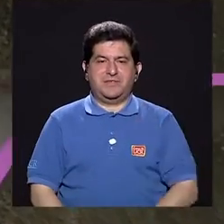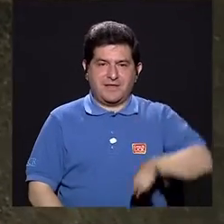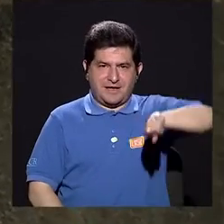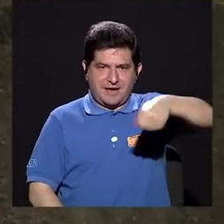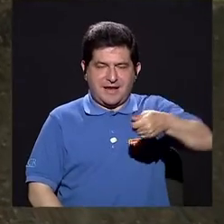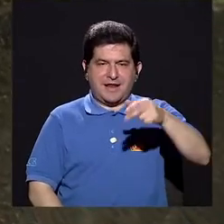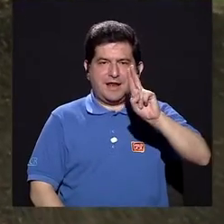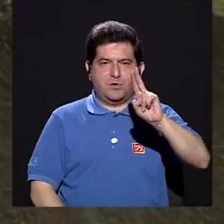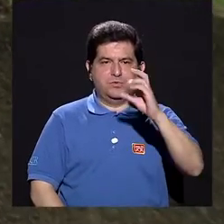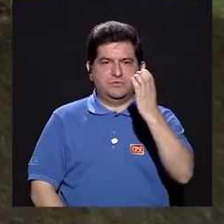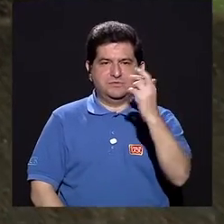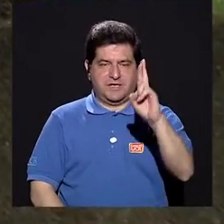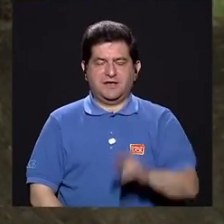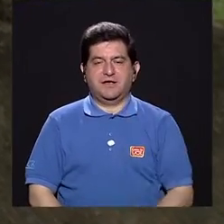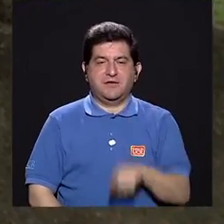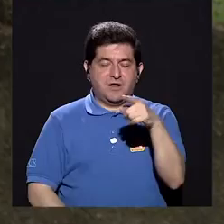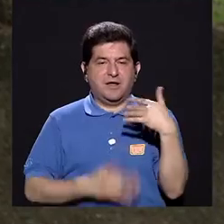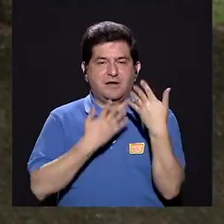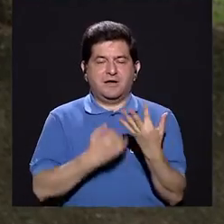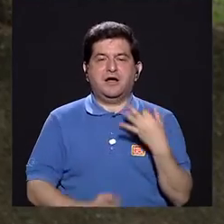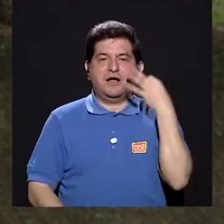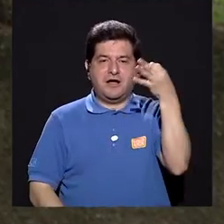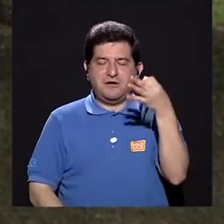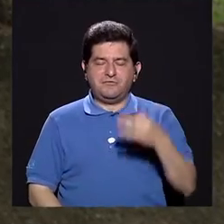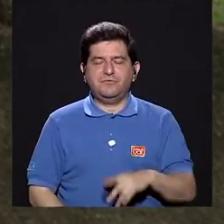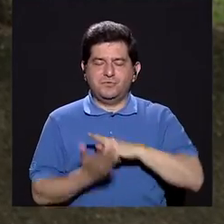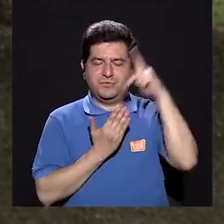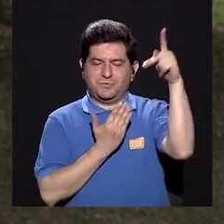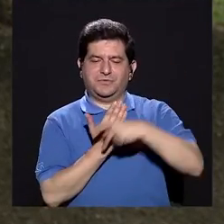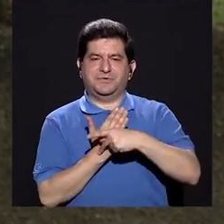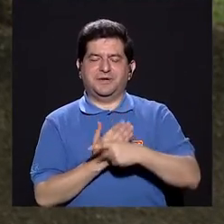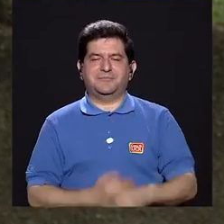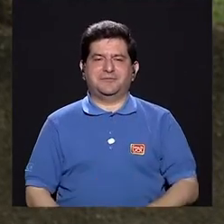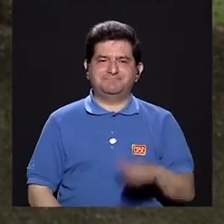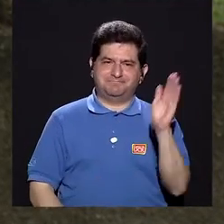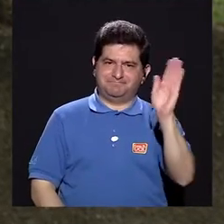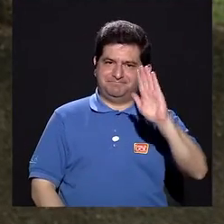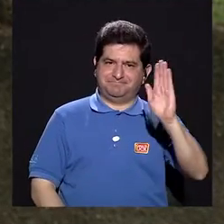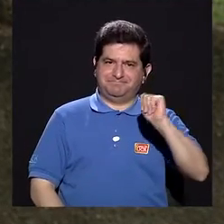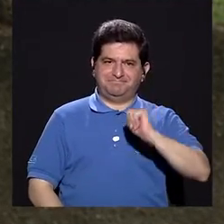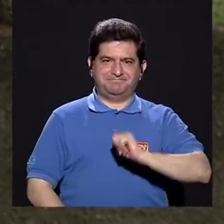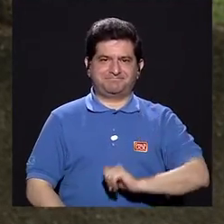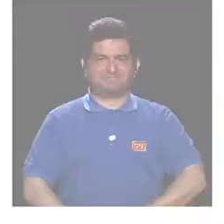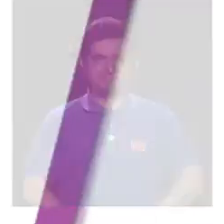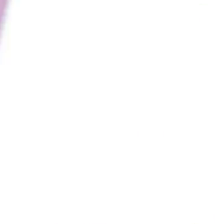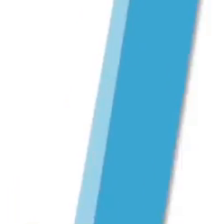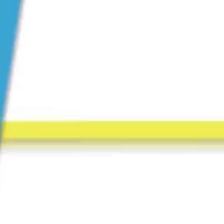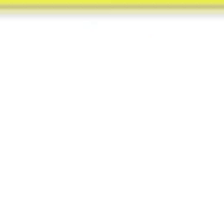Mejor y en el canal UCR. Los esperamos en la próxima edición. Hasta luego.